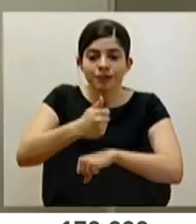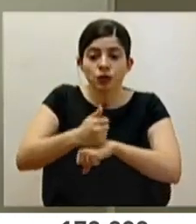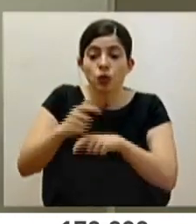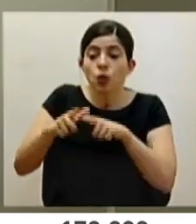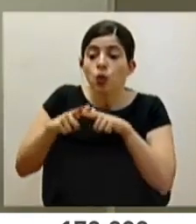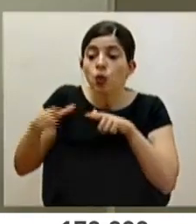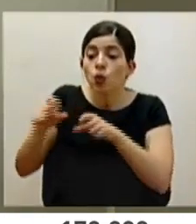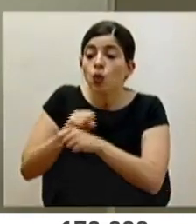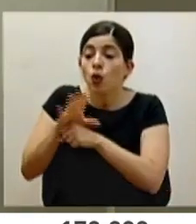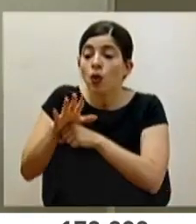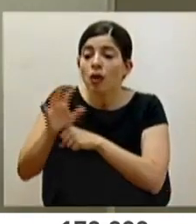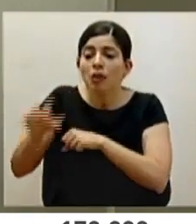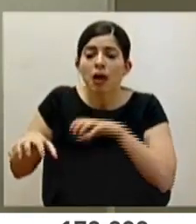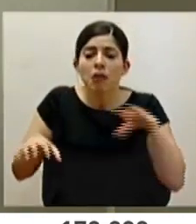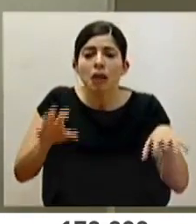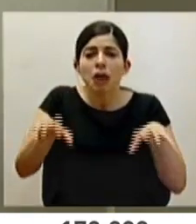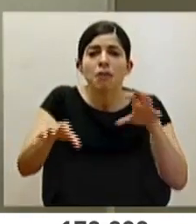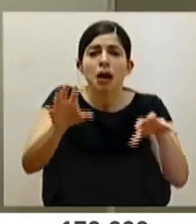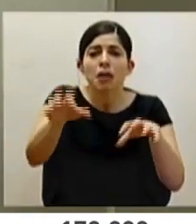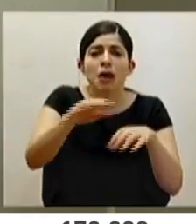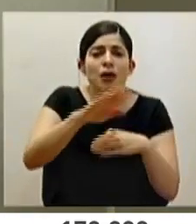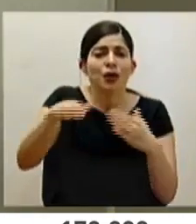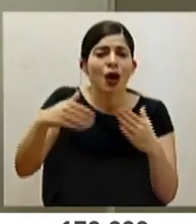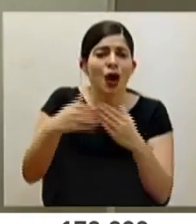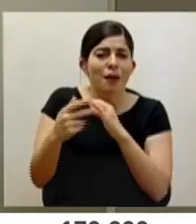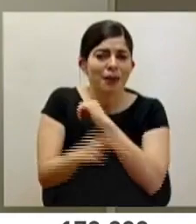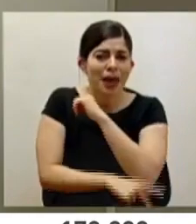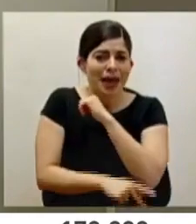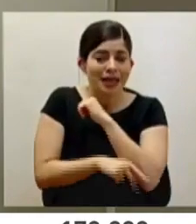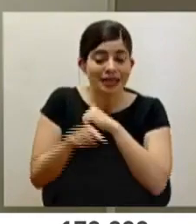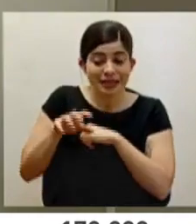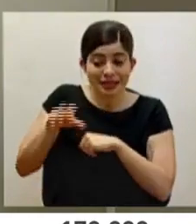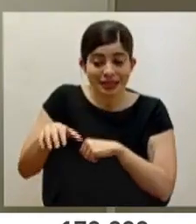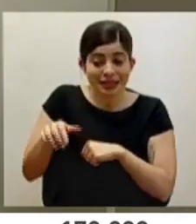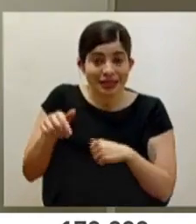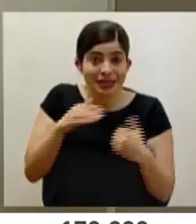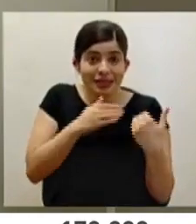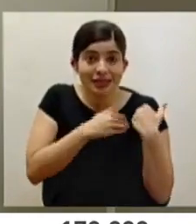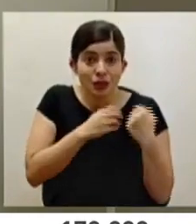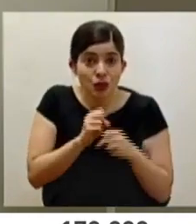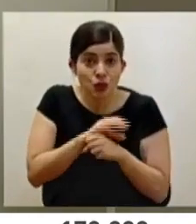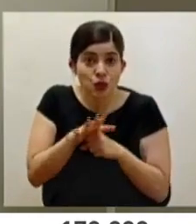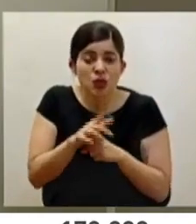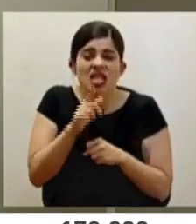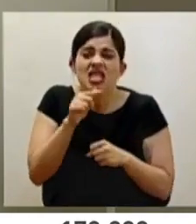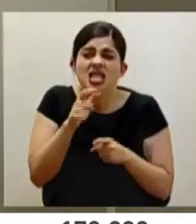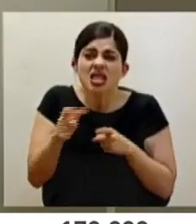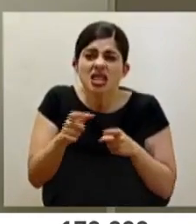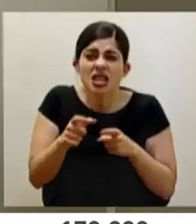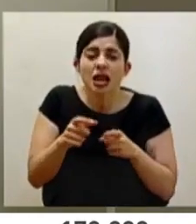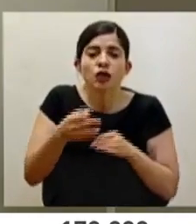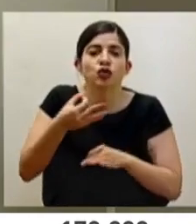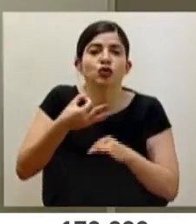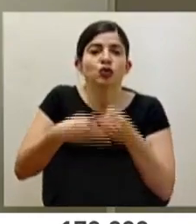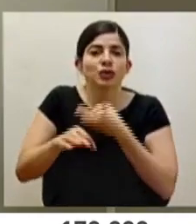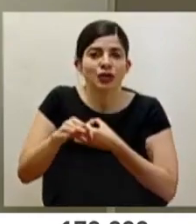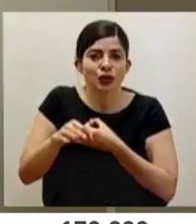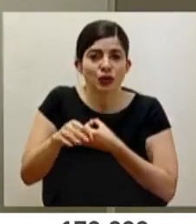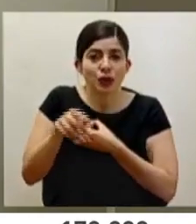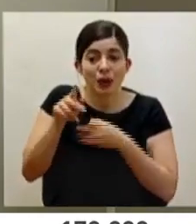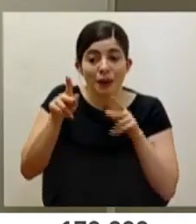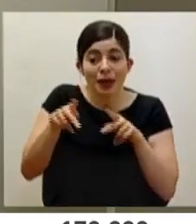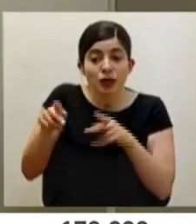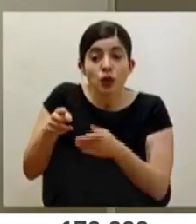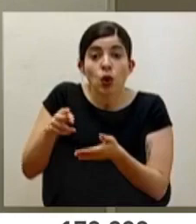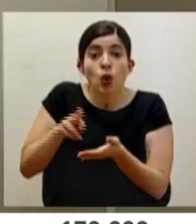COVID a lo largo y ancho del país. Estas unidades COVID están siendo manejadas por personal sustituto. Es personal